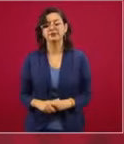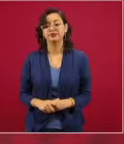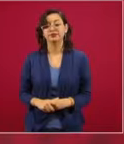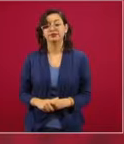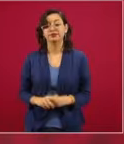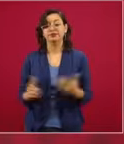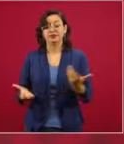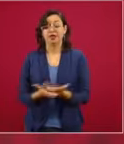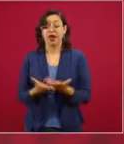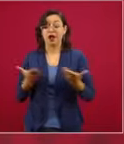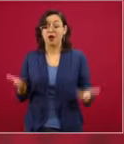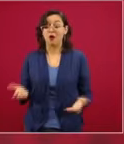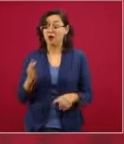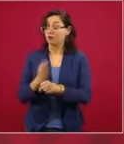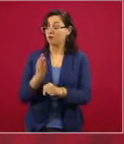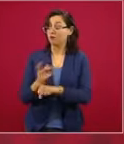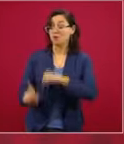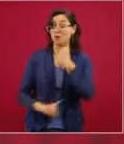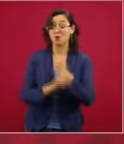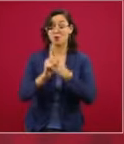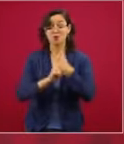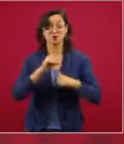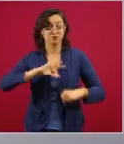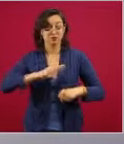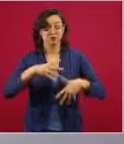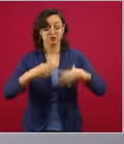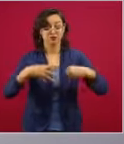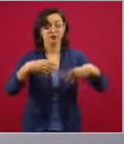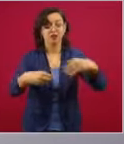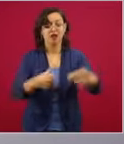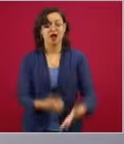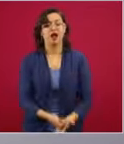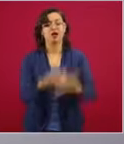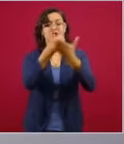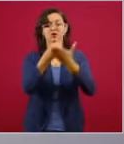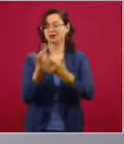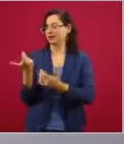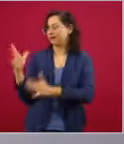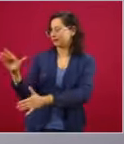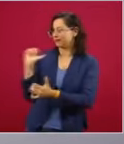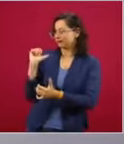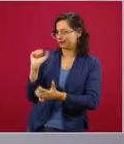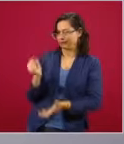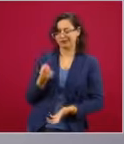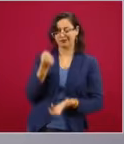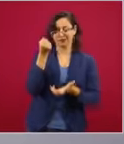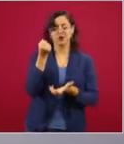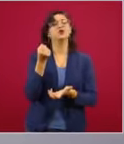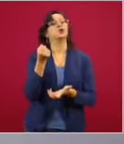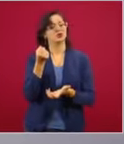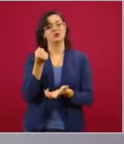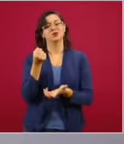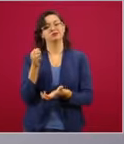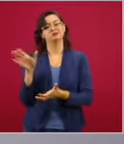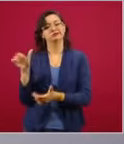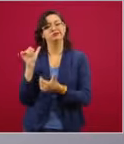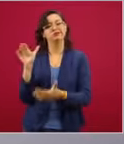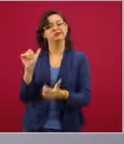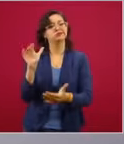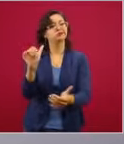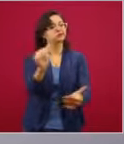crisis nos ayuda, porque esto es lo que permite que no se nos caiga la recaudación.